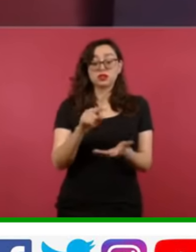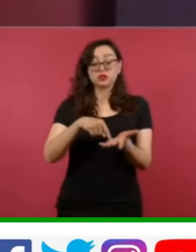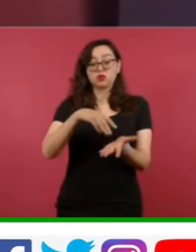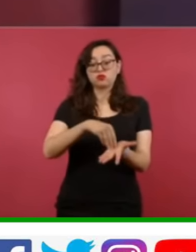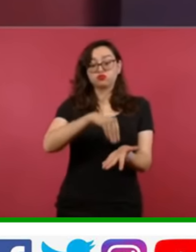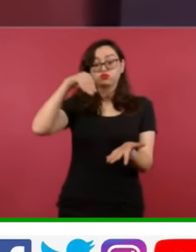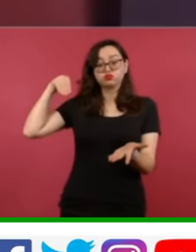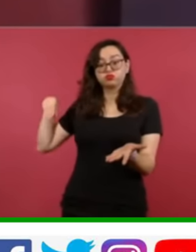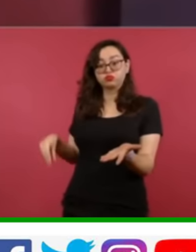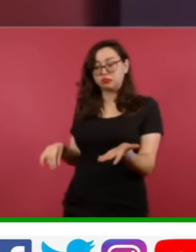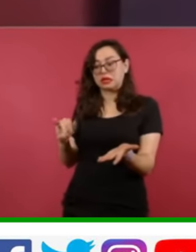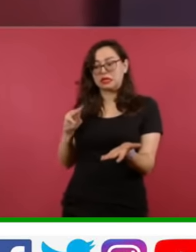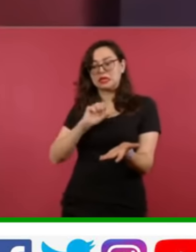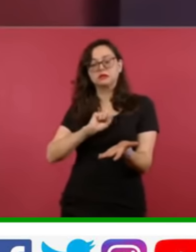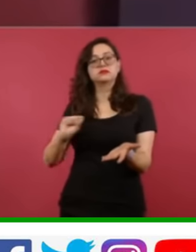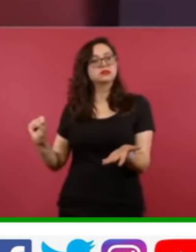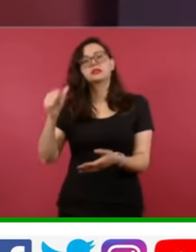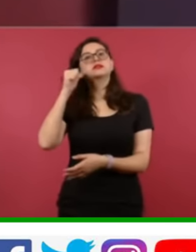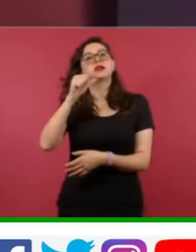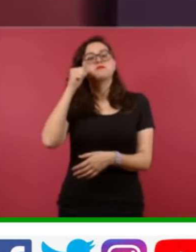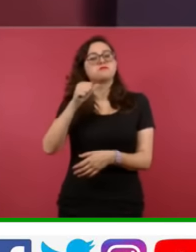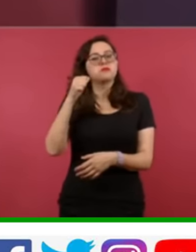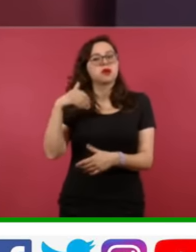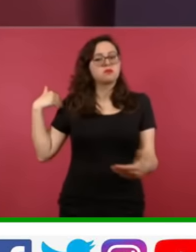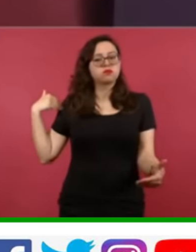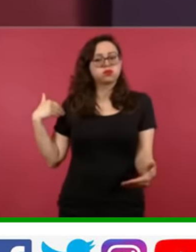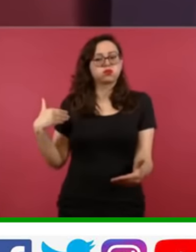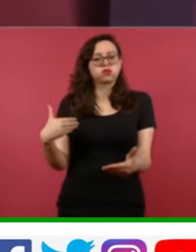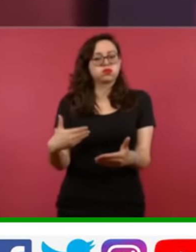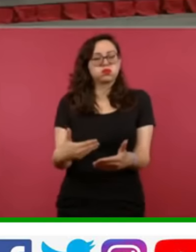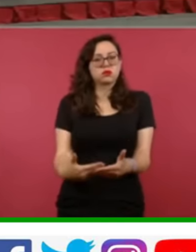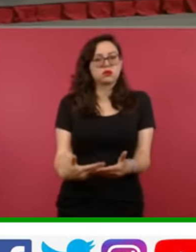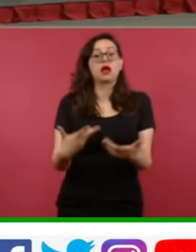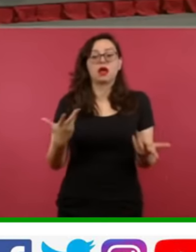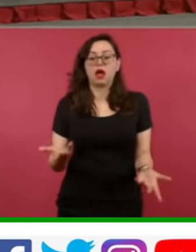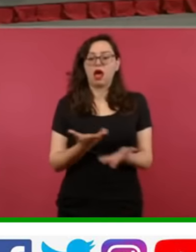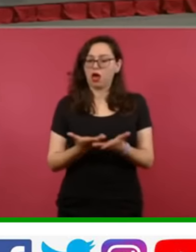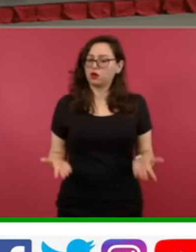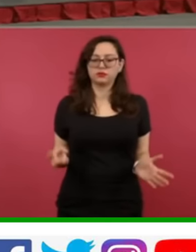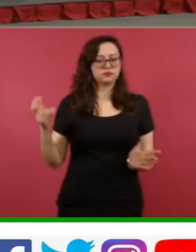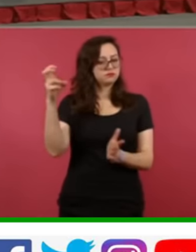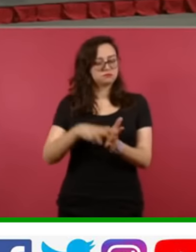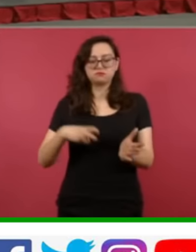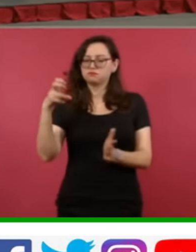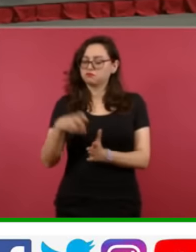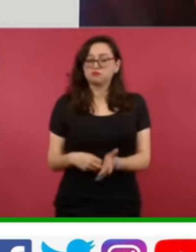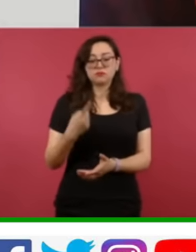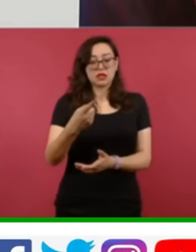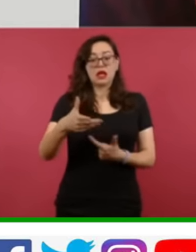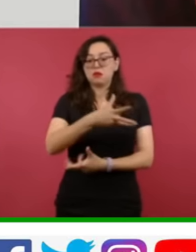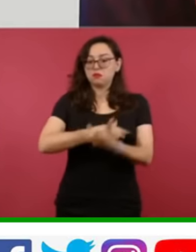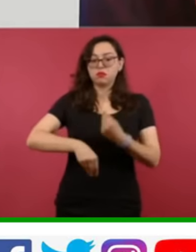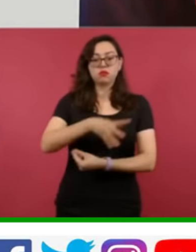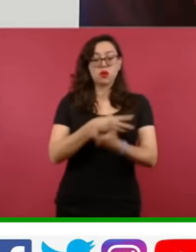de las personas que se están jubilando con menos del 100% de su último salario. Es decir,